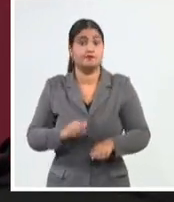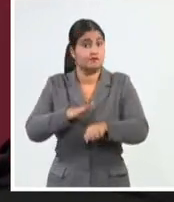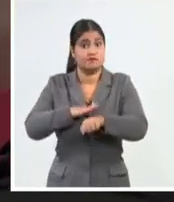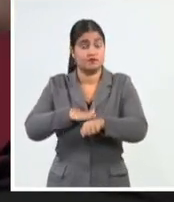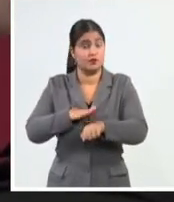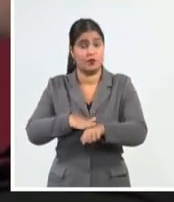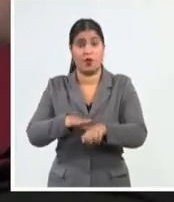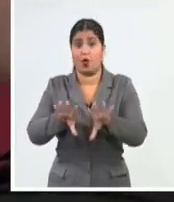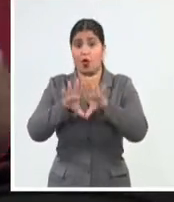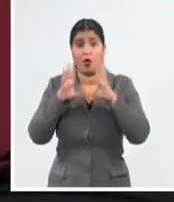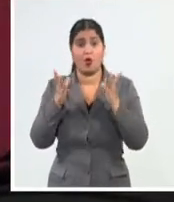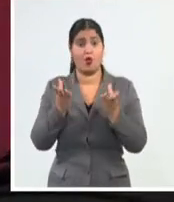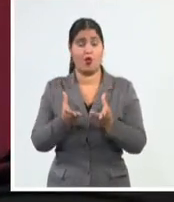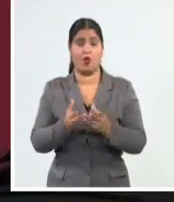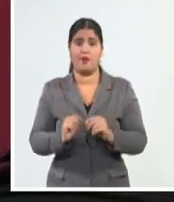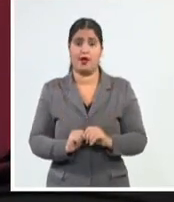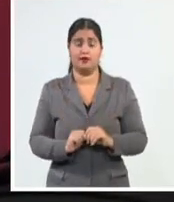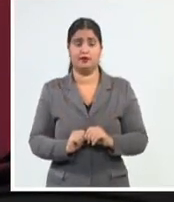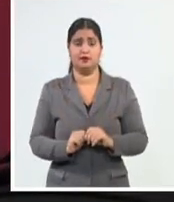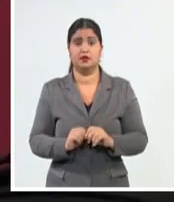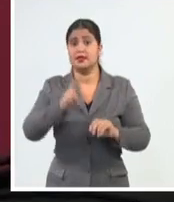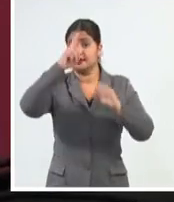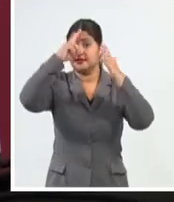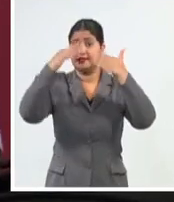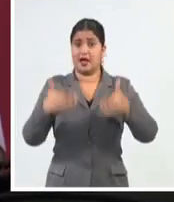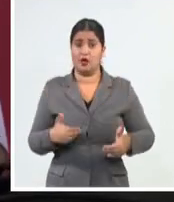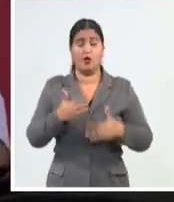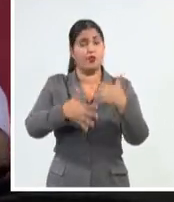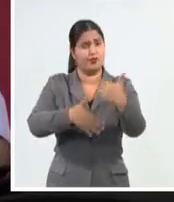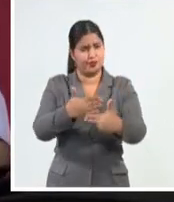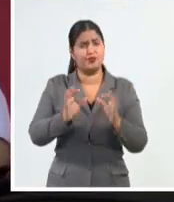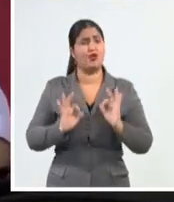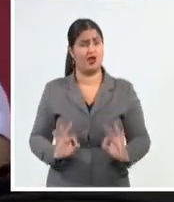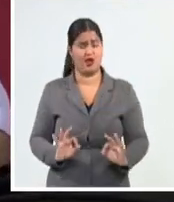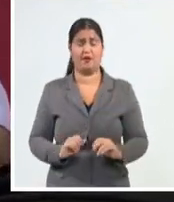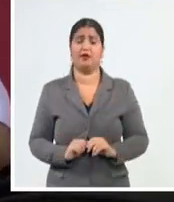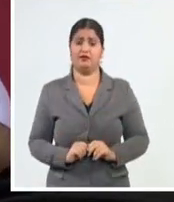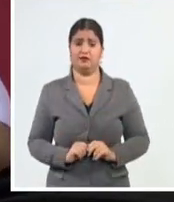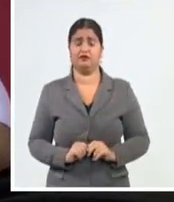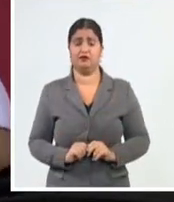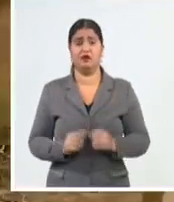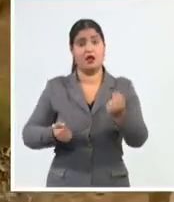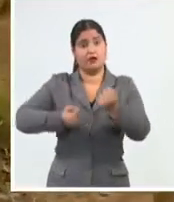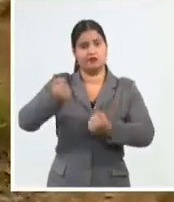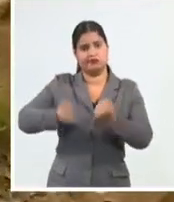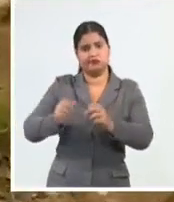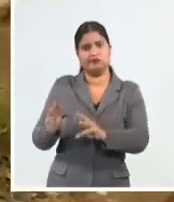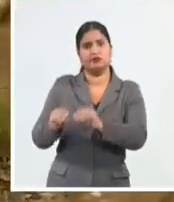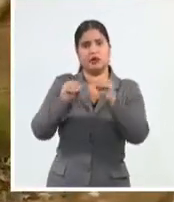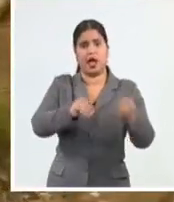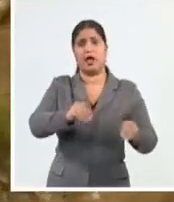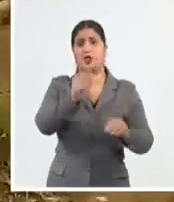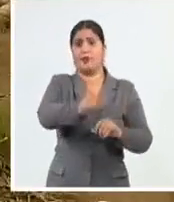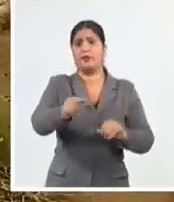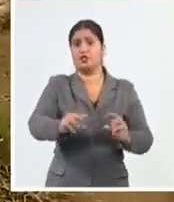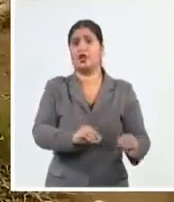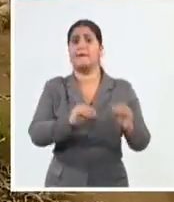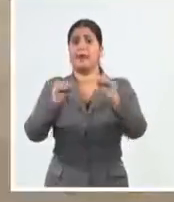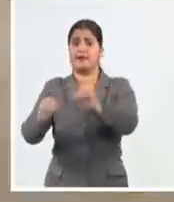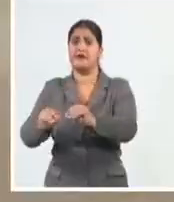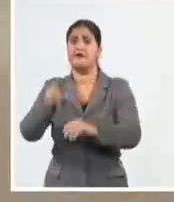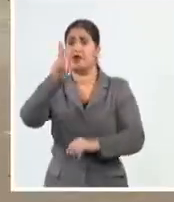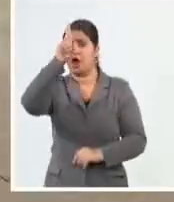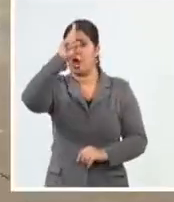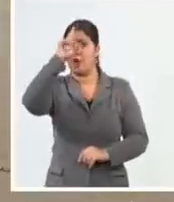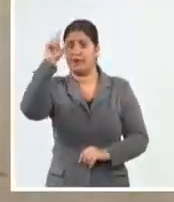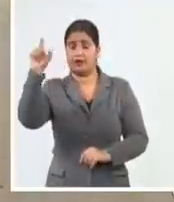hospital hasta la capital provincial, cuando se trata de transportar pacientes. Se amplió el puesto de respiratorio del